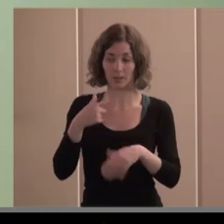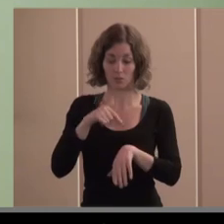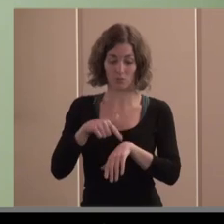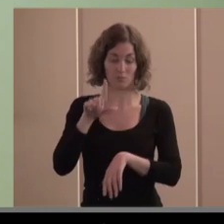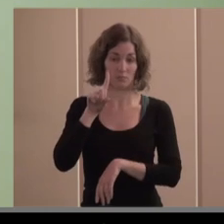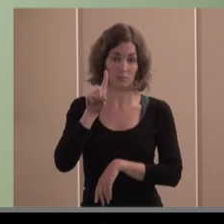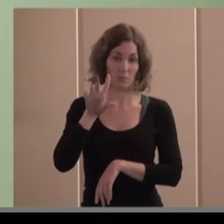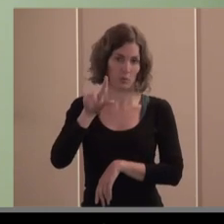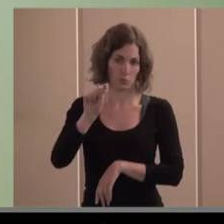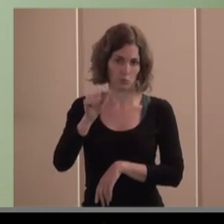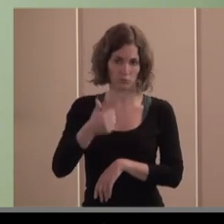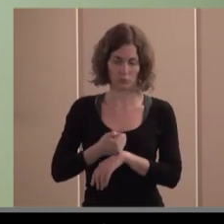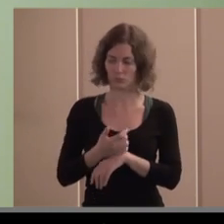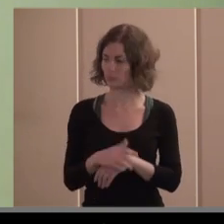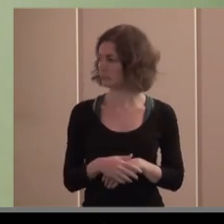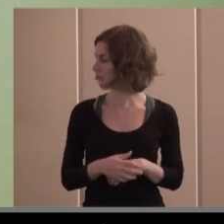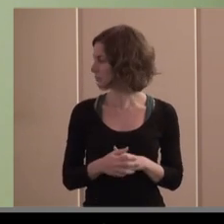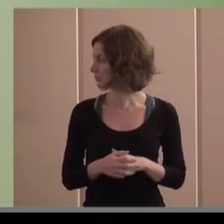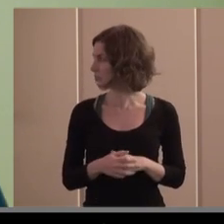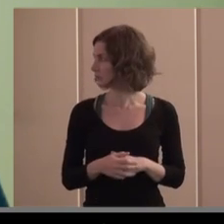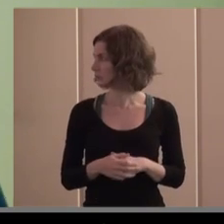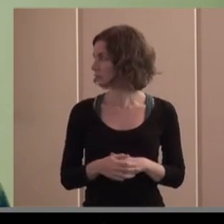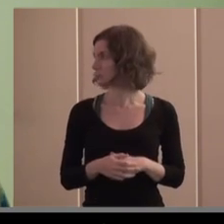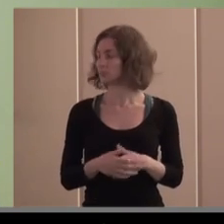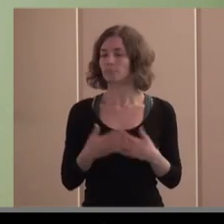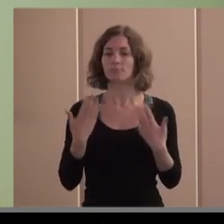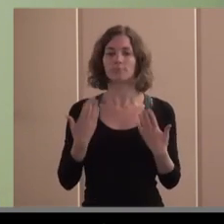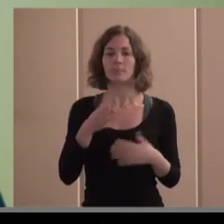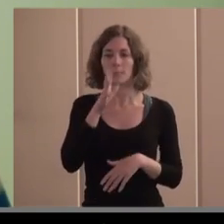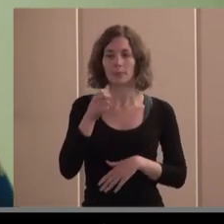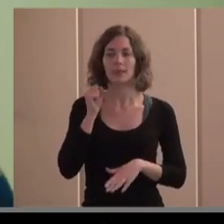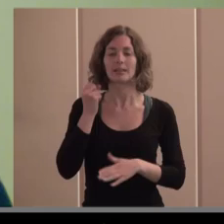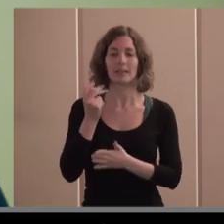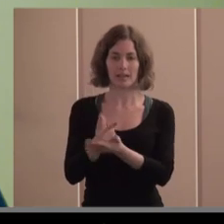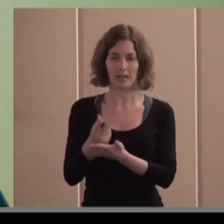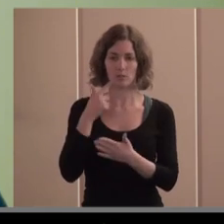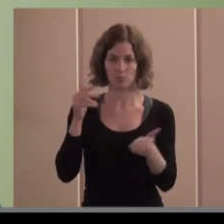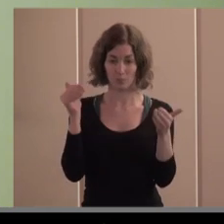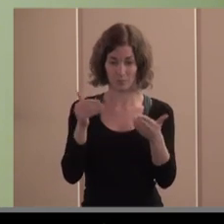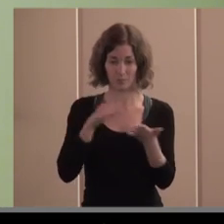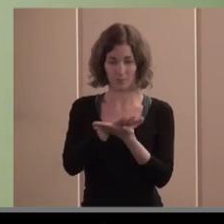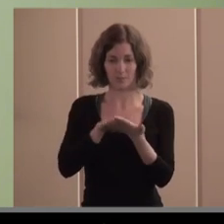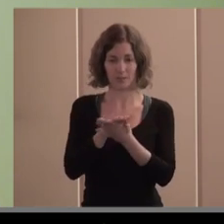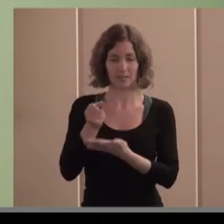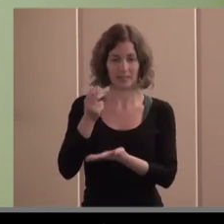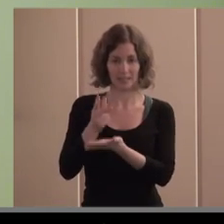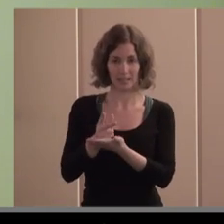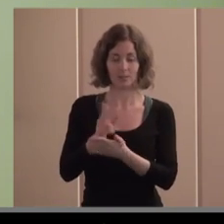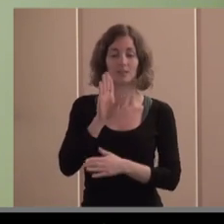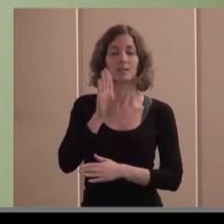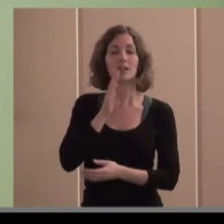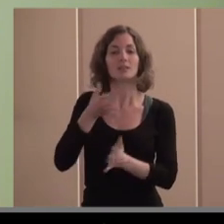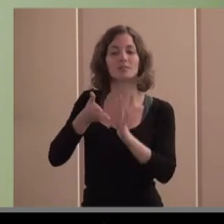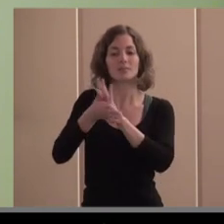vaya va lento ahora retos ya me voy a centrar en los retos ya os he hablado un poco de todo lo que es